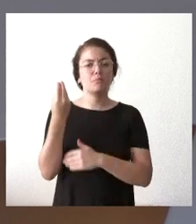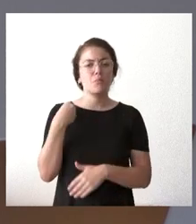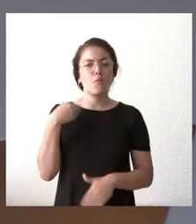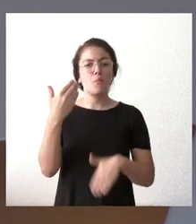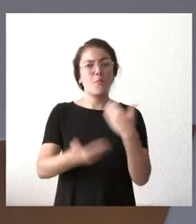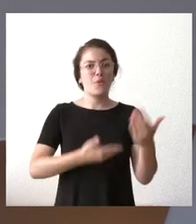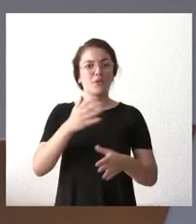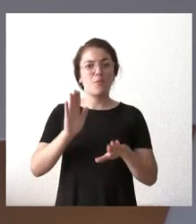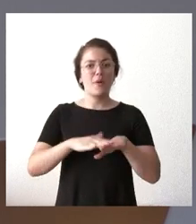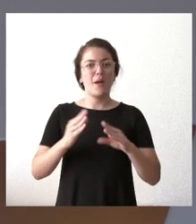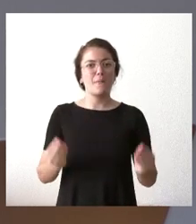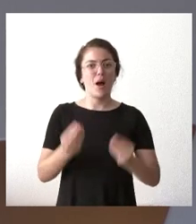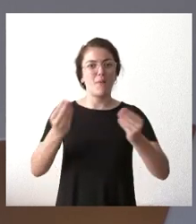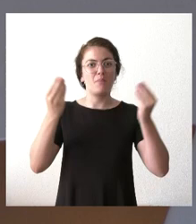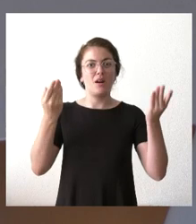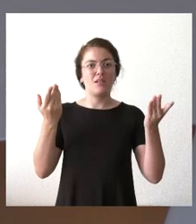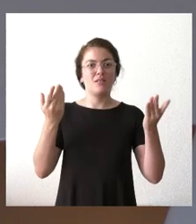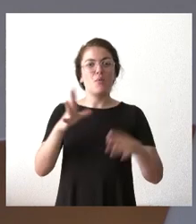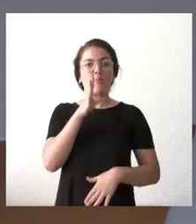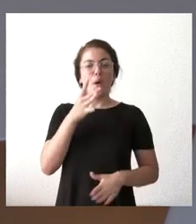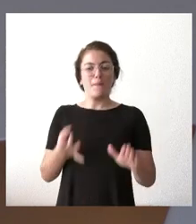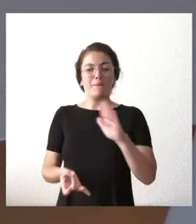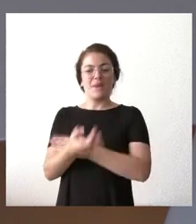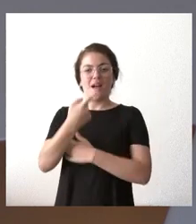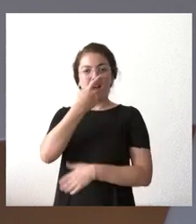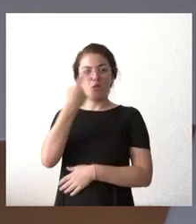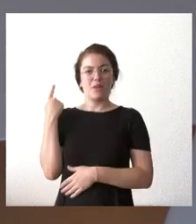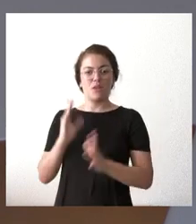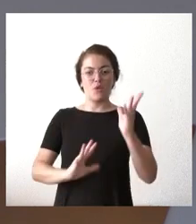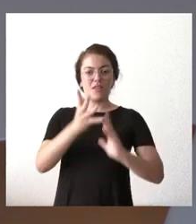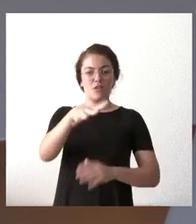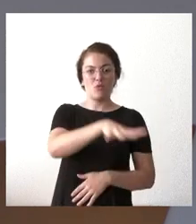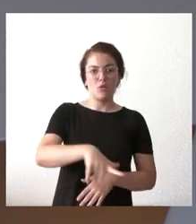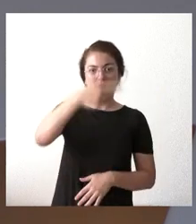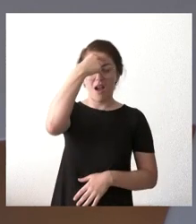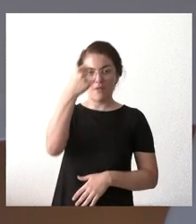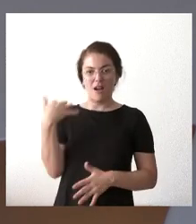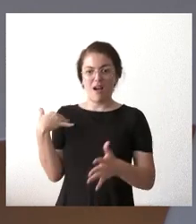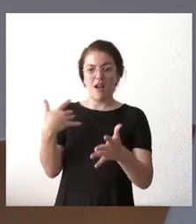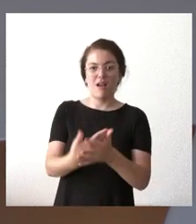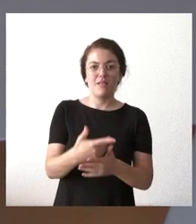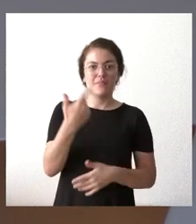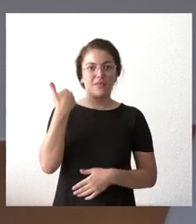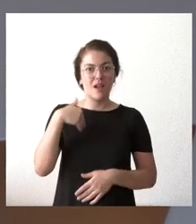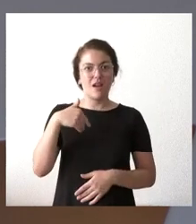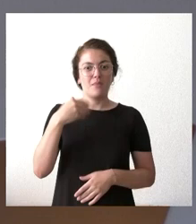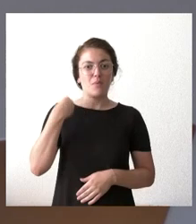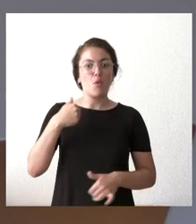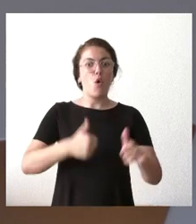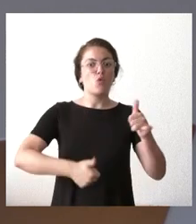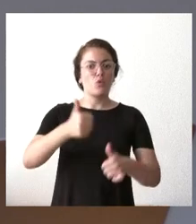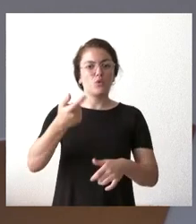surge de un proceso de reflexión desde el año pasado desde el incendio de Ávila y desde luego se va a dotar con el concurso y el trabajo